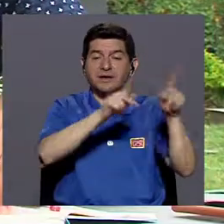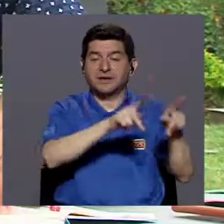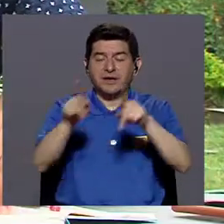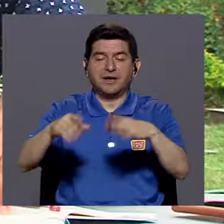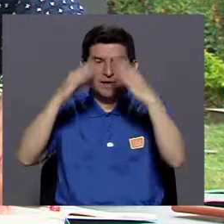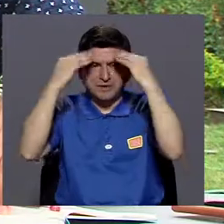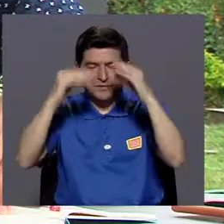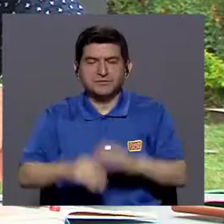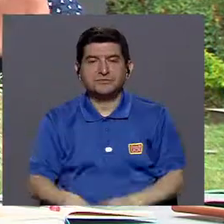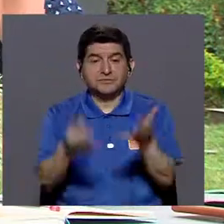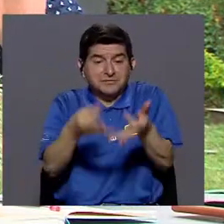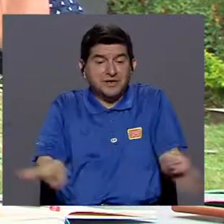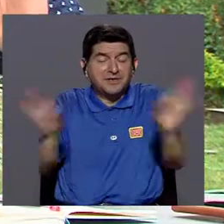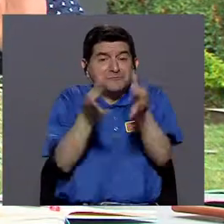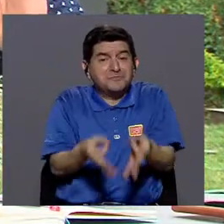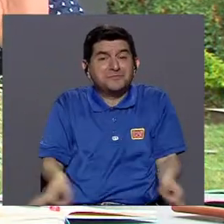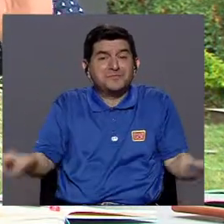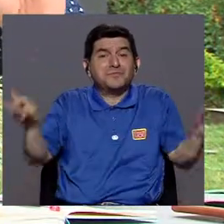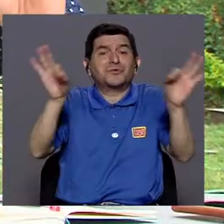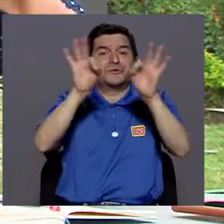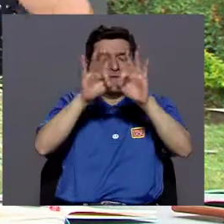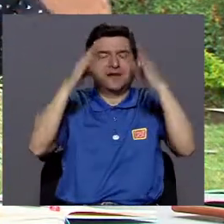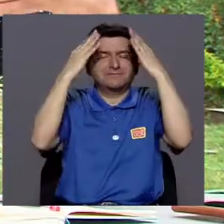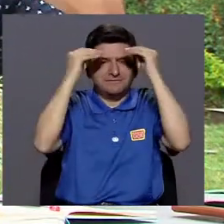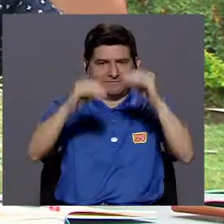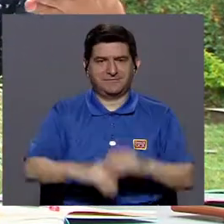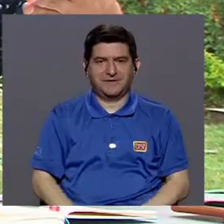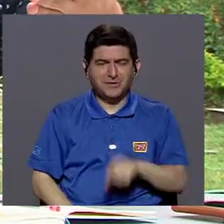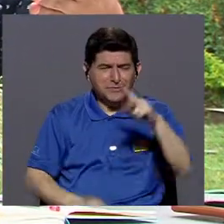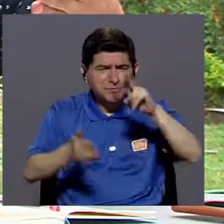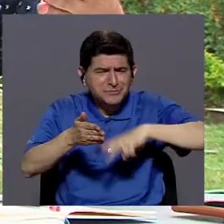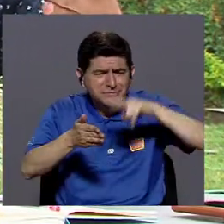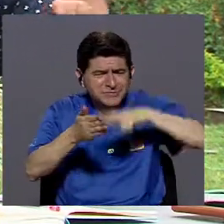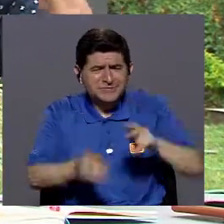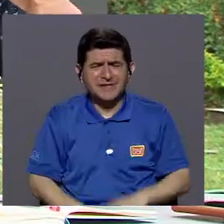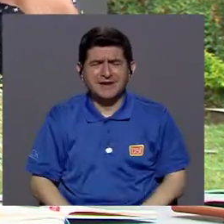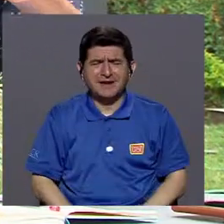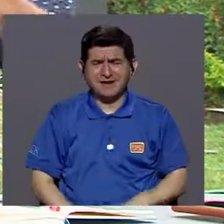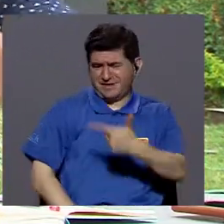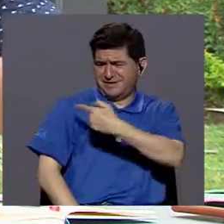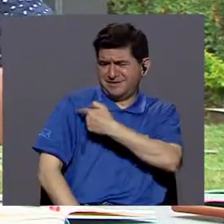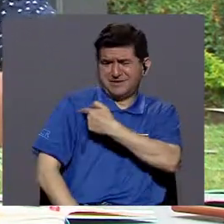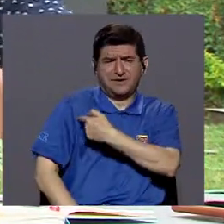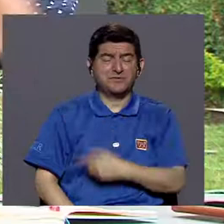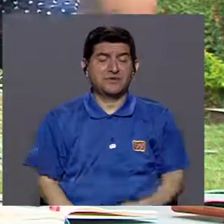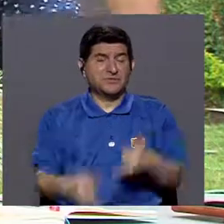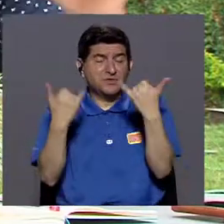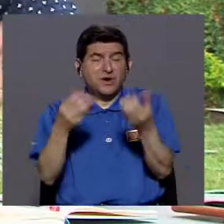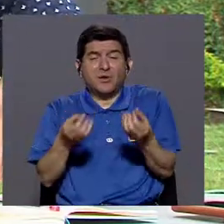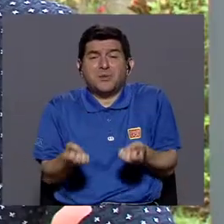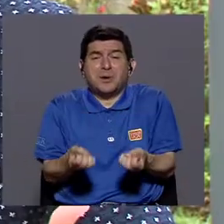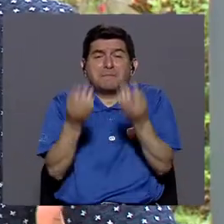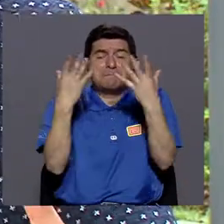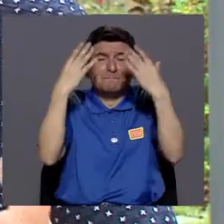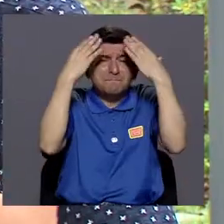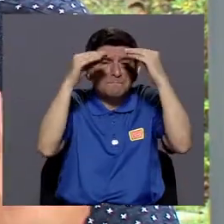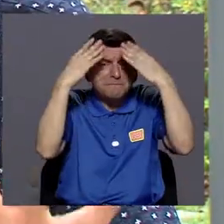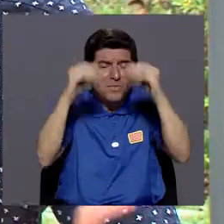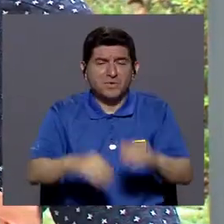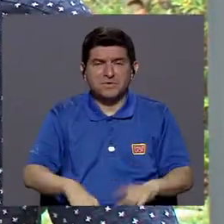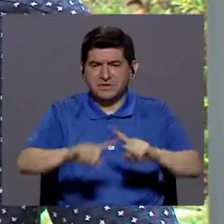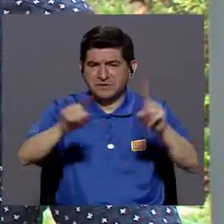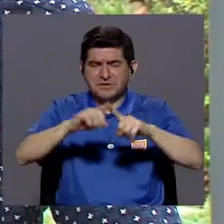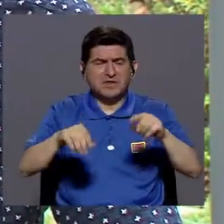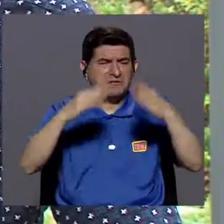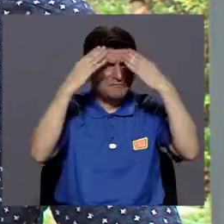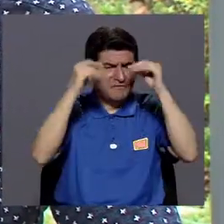la información es vital en este caso, si usted se pone a leer sobre el tema vacunación ahora va a encontrar mucha literatura, hay muchos lugares para